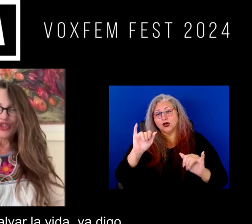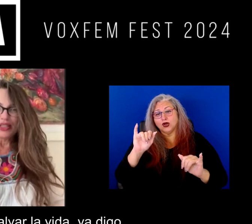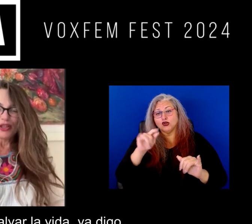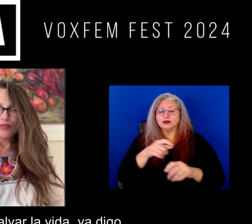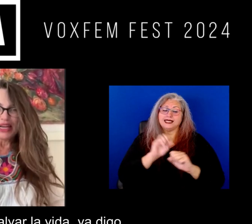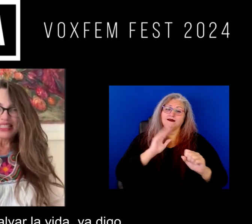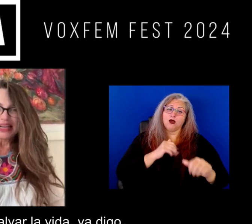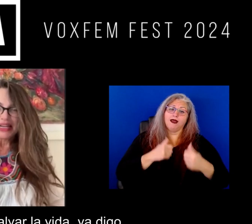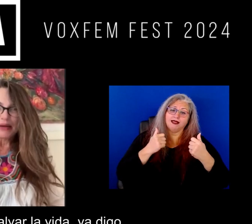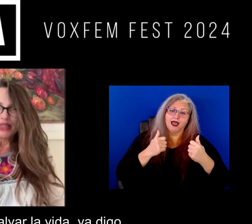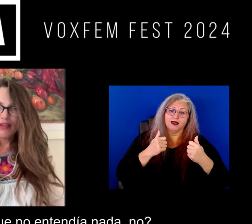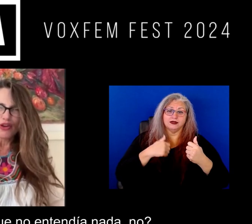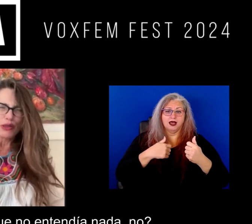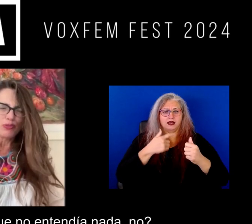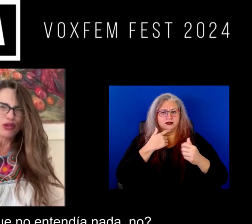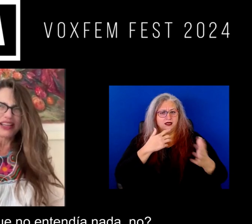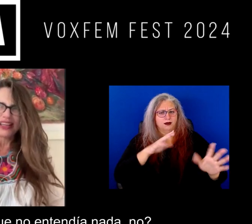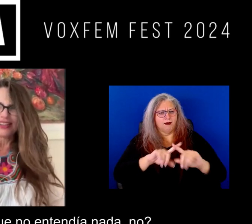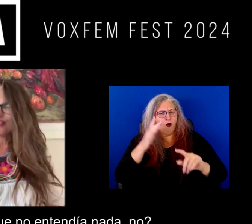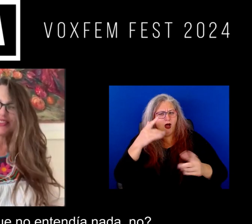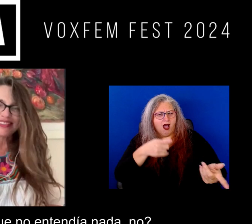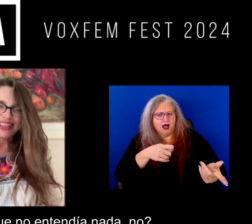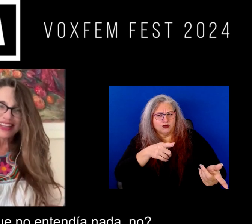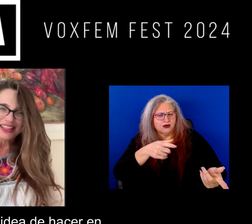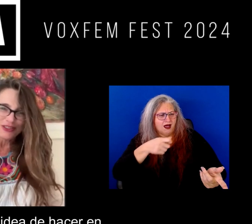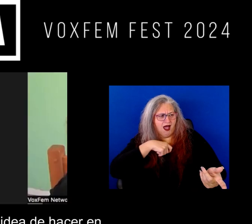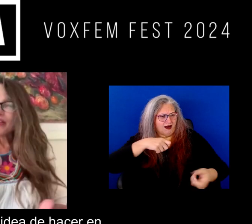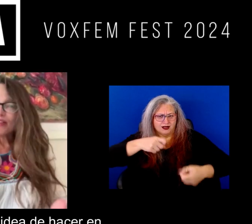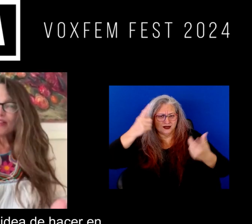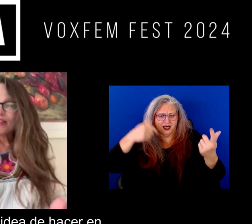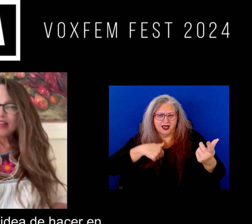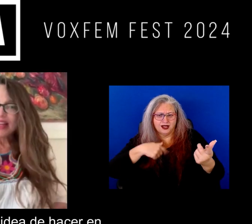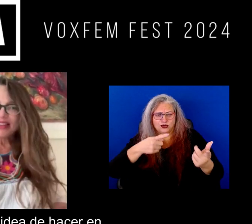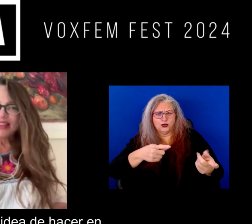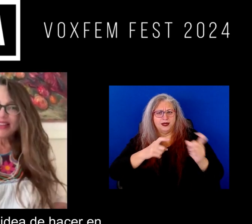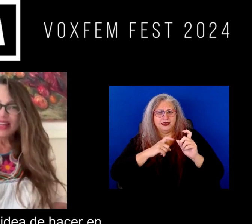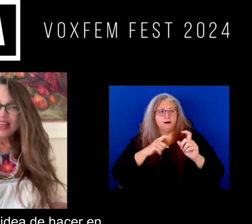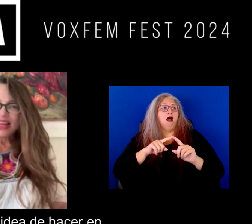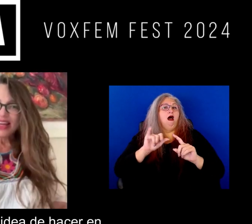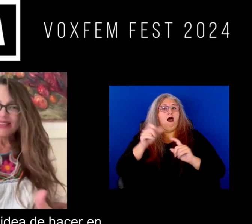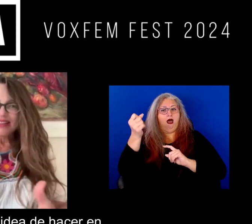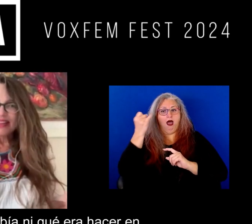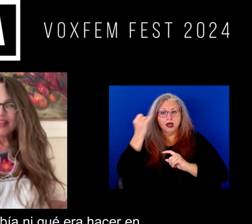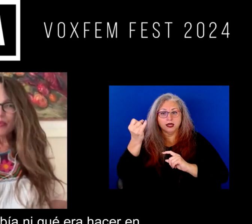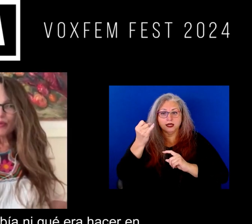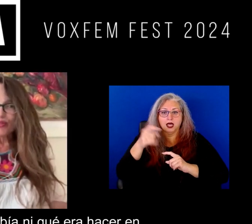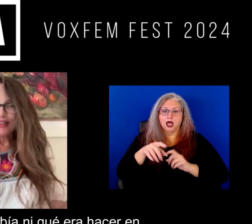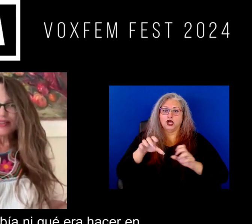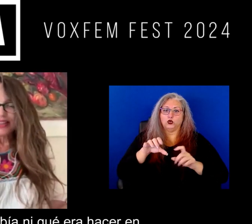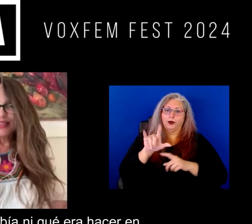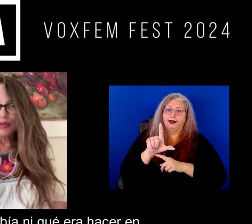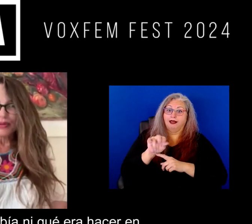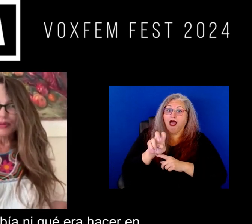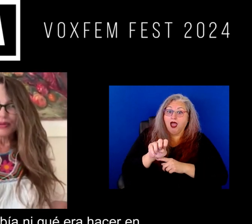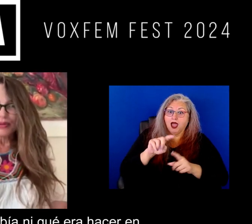nos sirvió para salvar la vida y yo digo ¿pero por qué? Yo es que no entendía nada, ¿no? Me dieron la idea de hacer en vivos